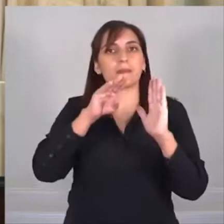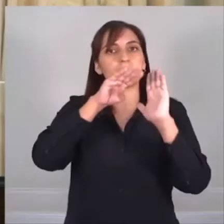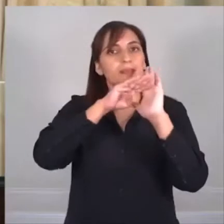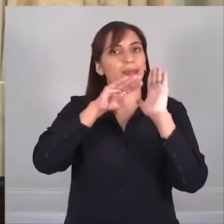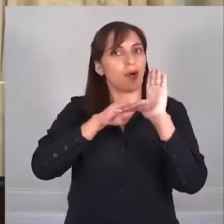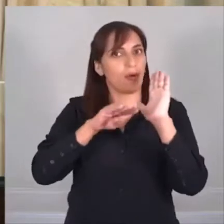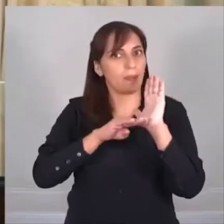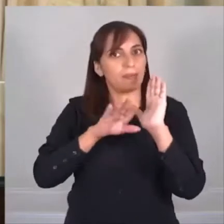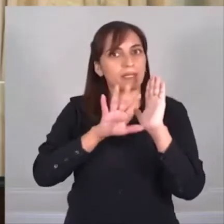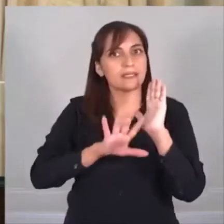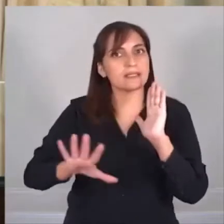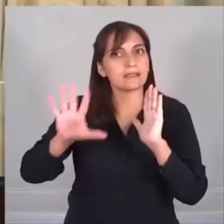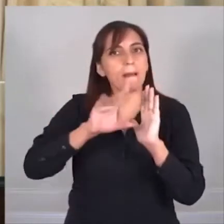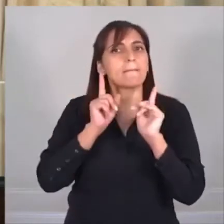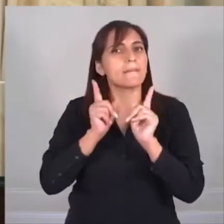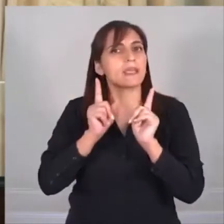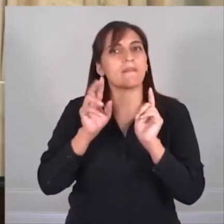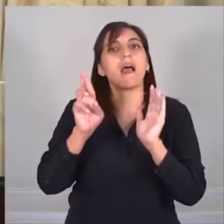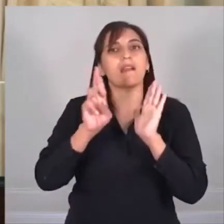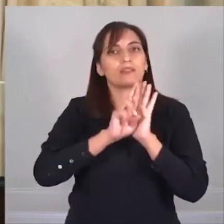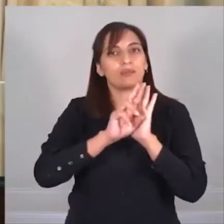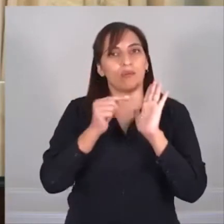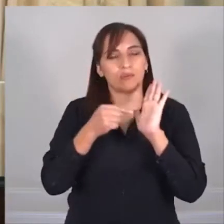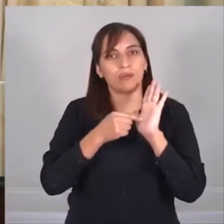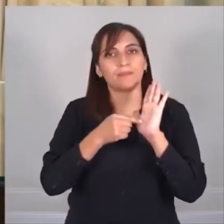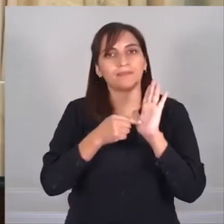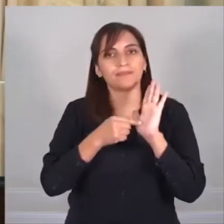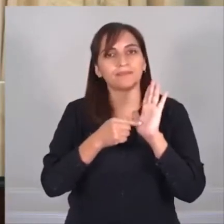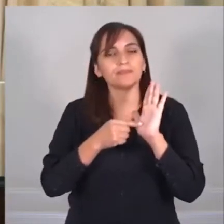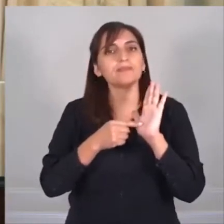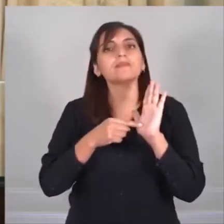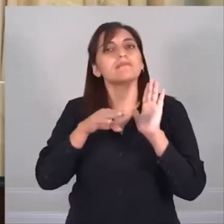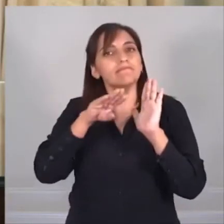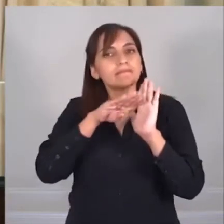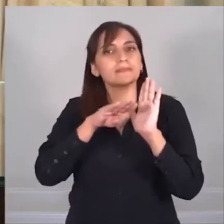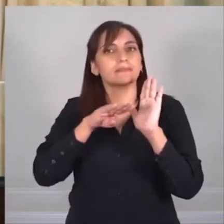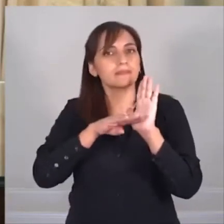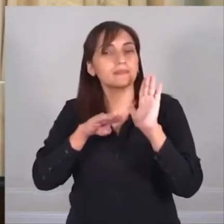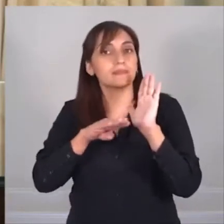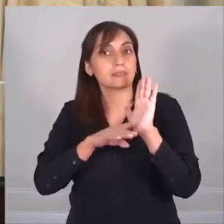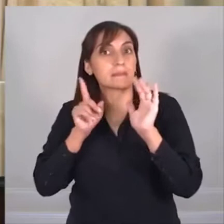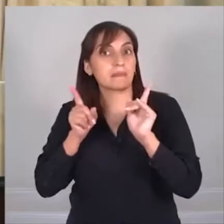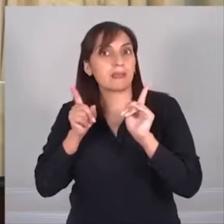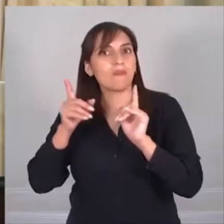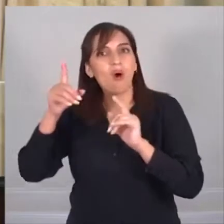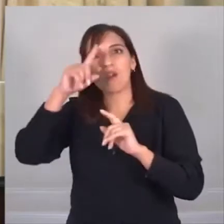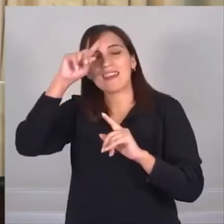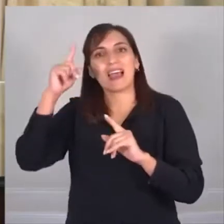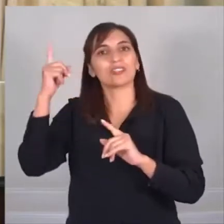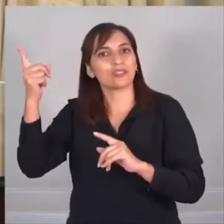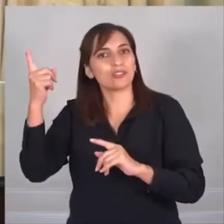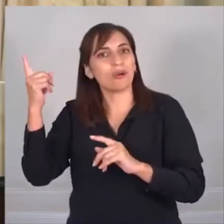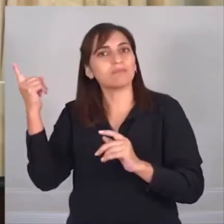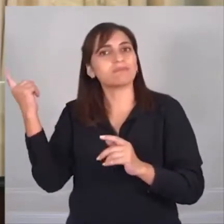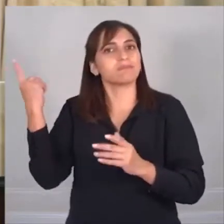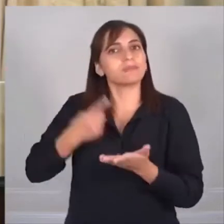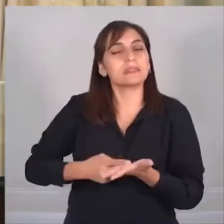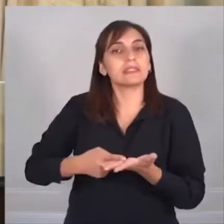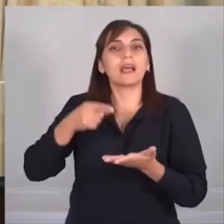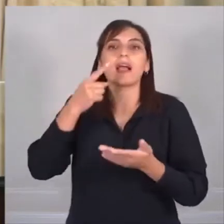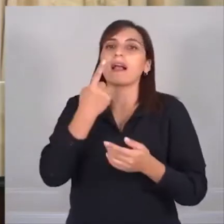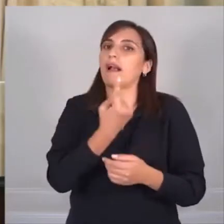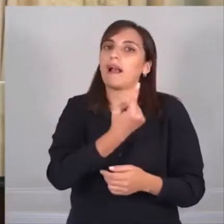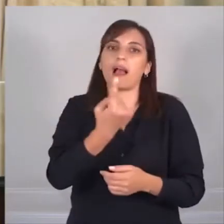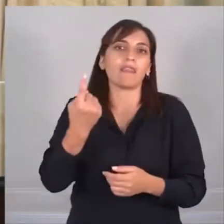alcanzada por esta resolución y, tal como lo estableció el Jefe de Gabinete de Ministros Nacional, cada